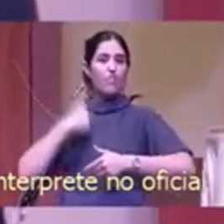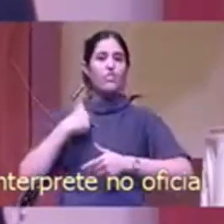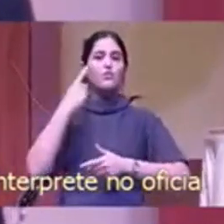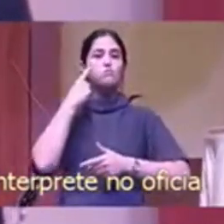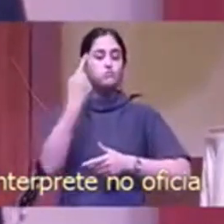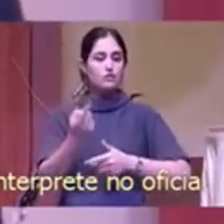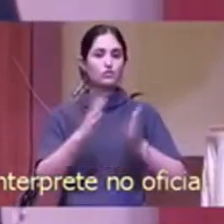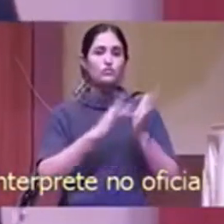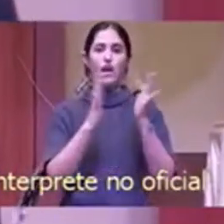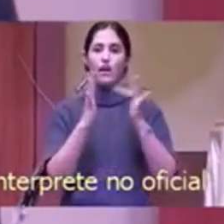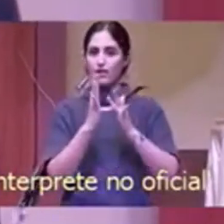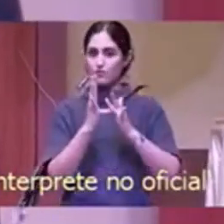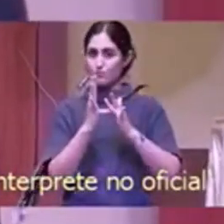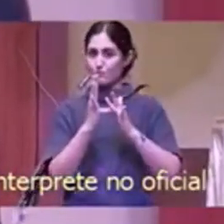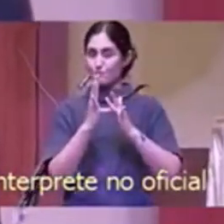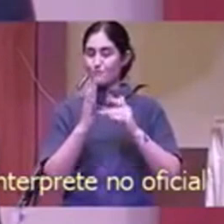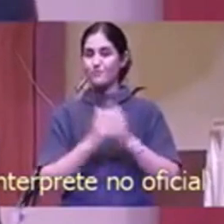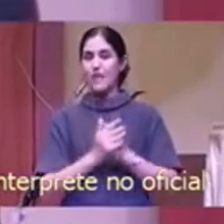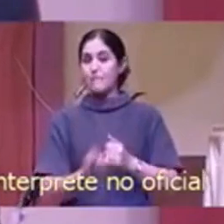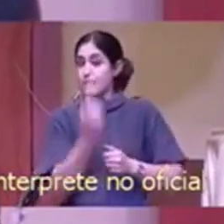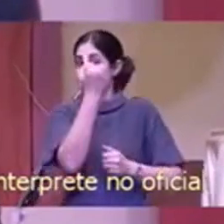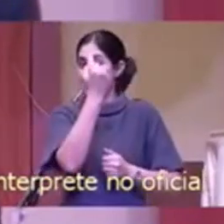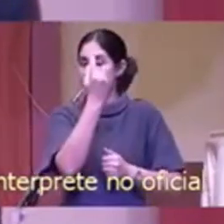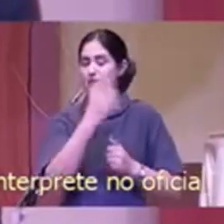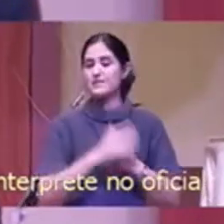Y la próxima vez que los conozca